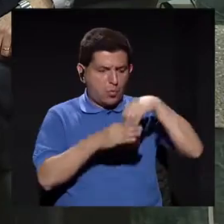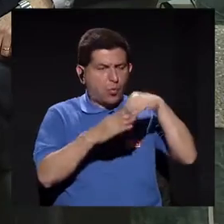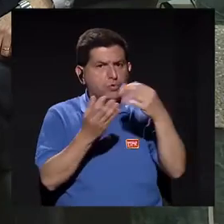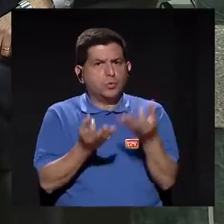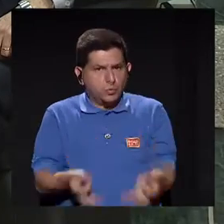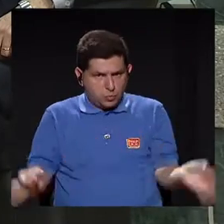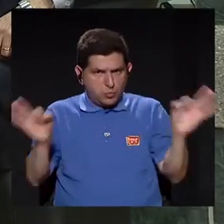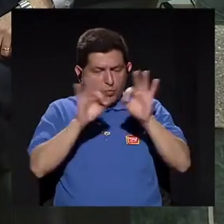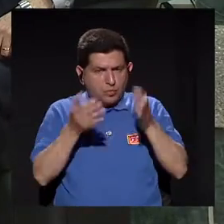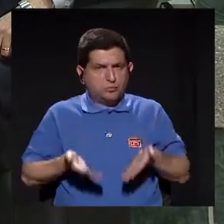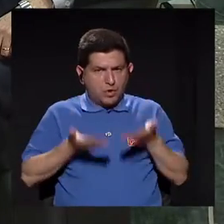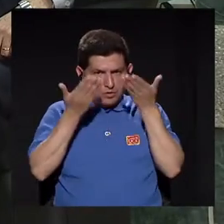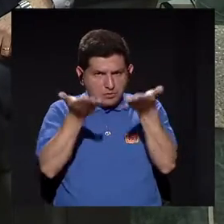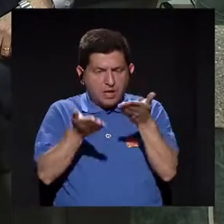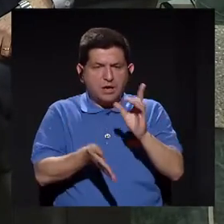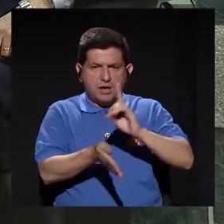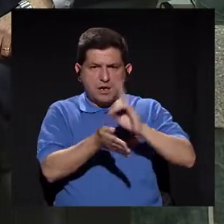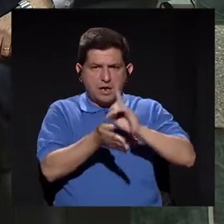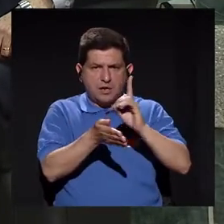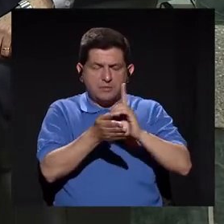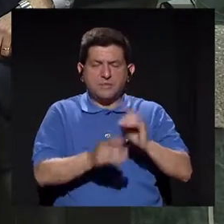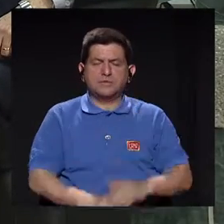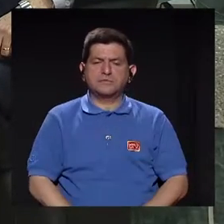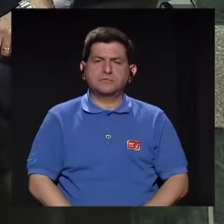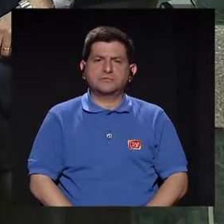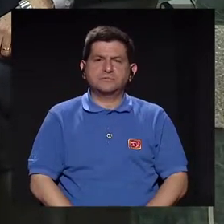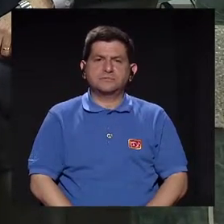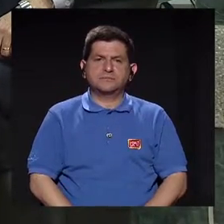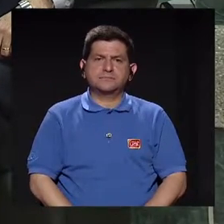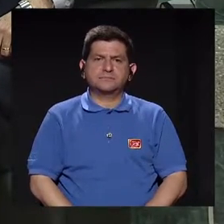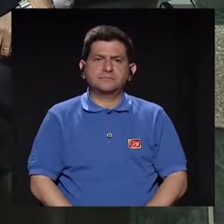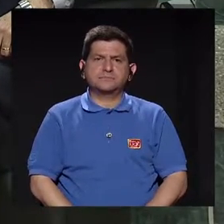dando aportes importantísimos a la medicina en este campo.